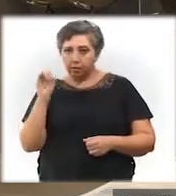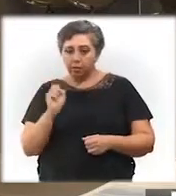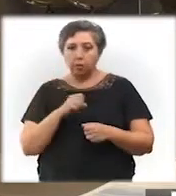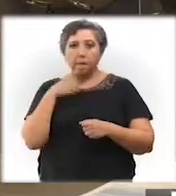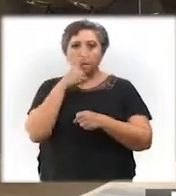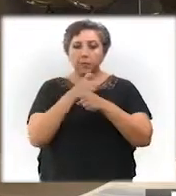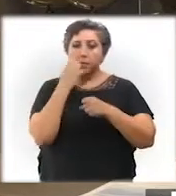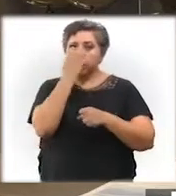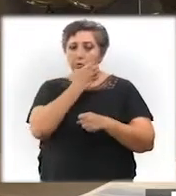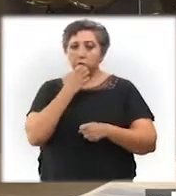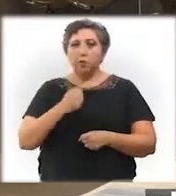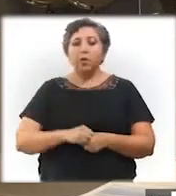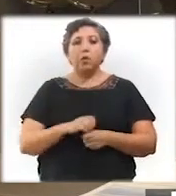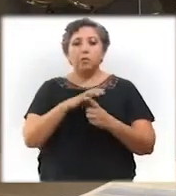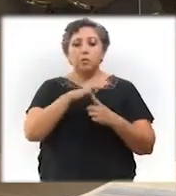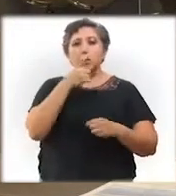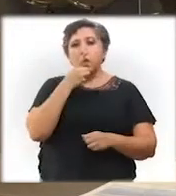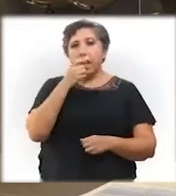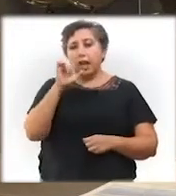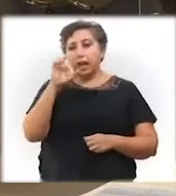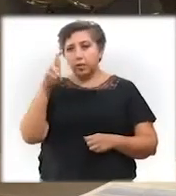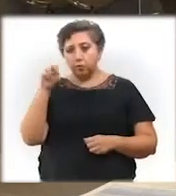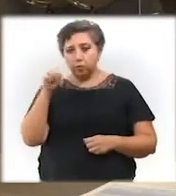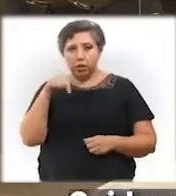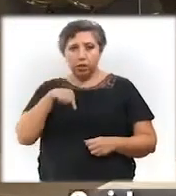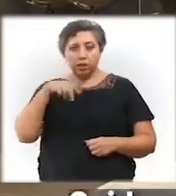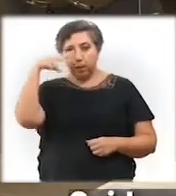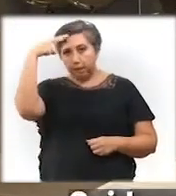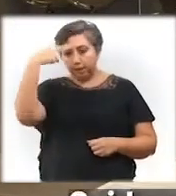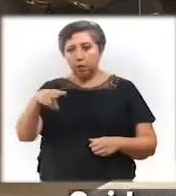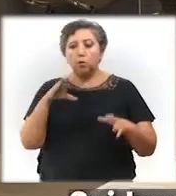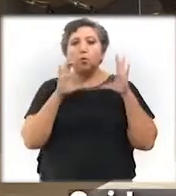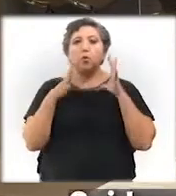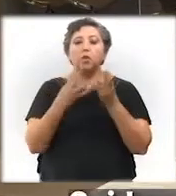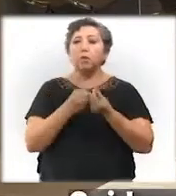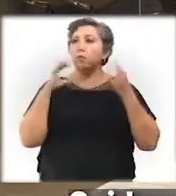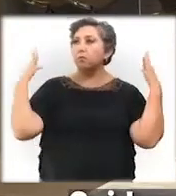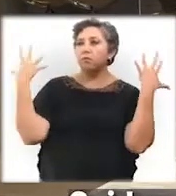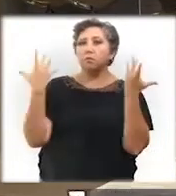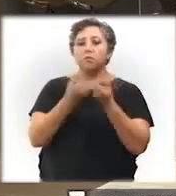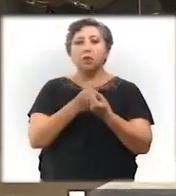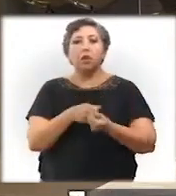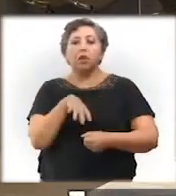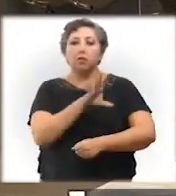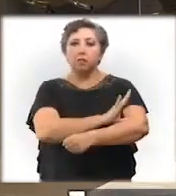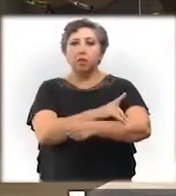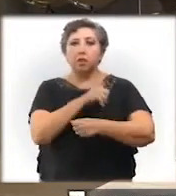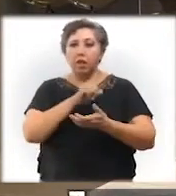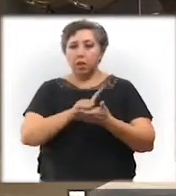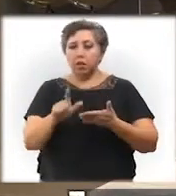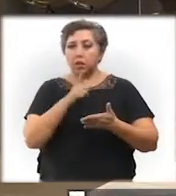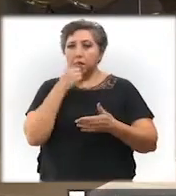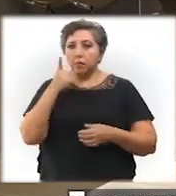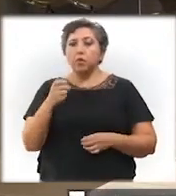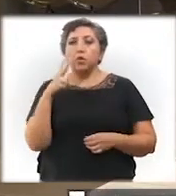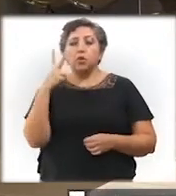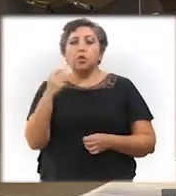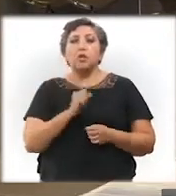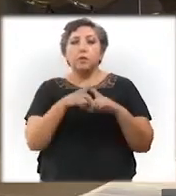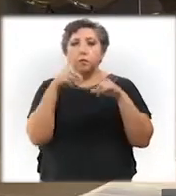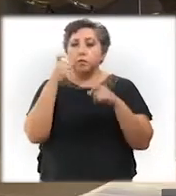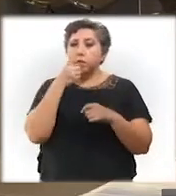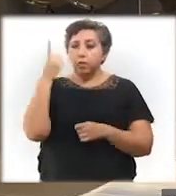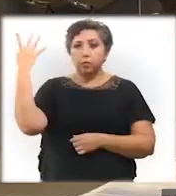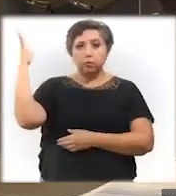Latinoamérica y la primera escuela de pilotos de helicópteros de Airbus. Cuidamos el ambiente con herejía limpia, tres parques eólicos, dos plantas fotovolcaicas